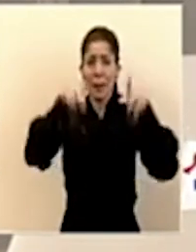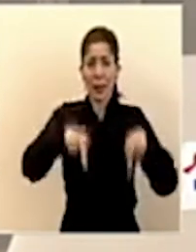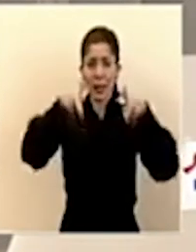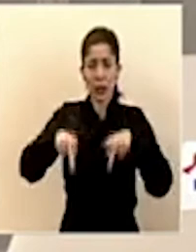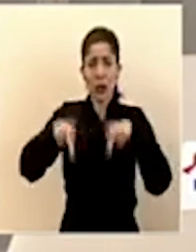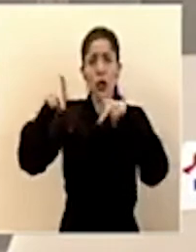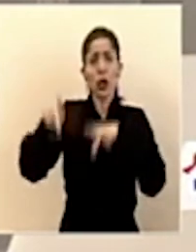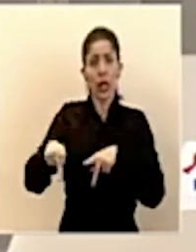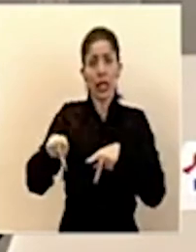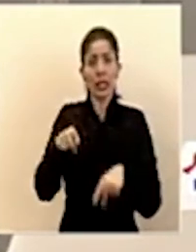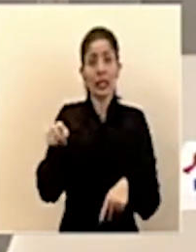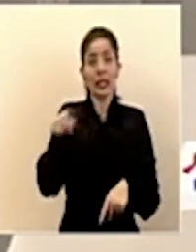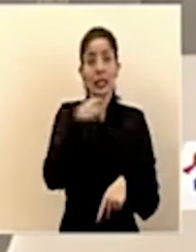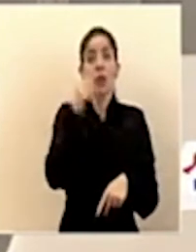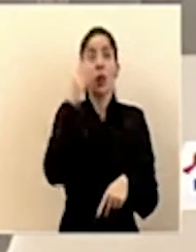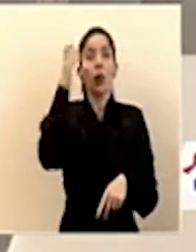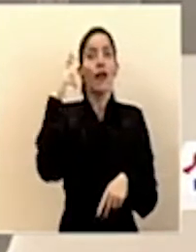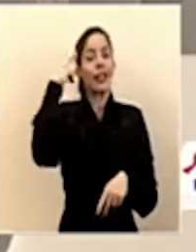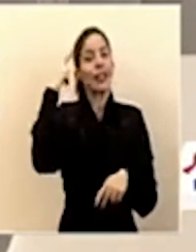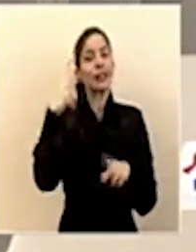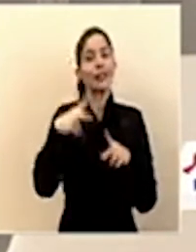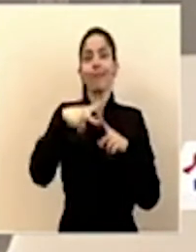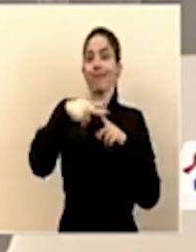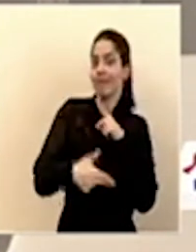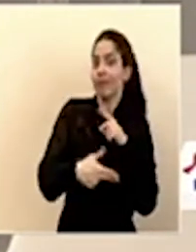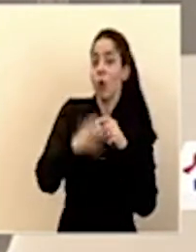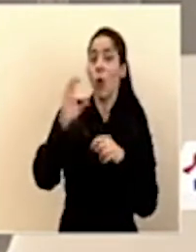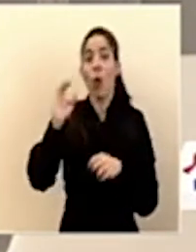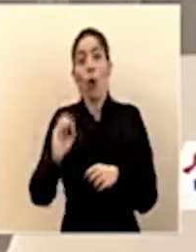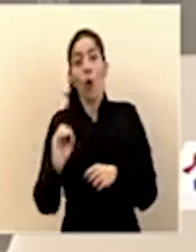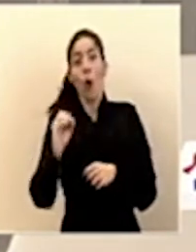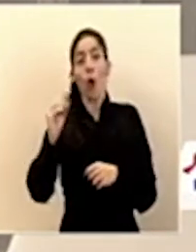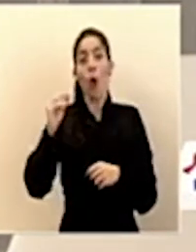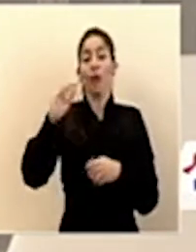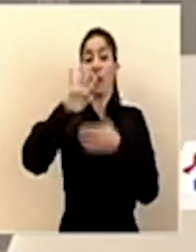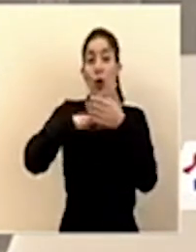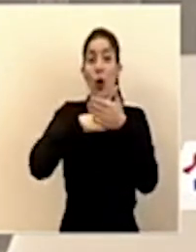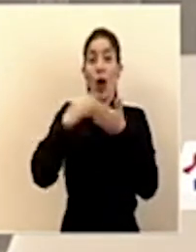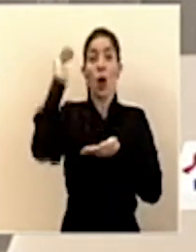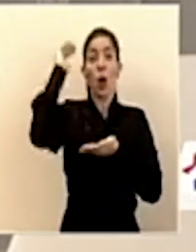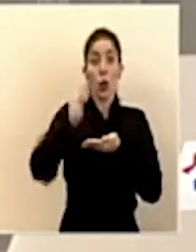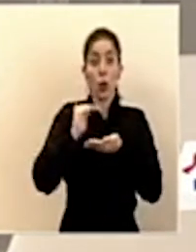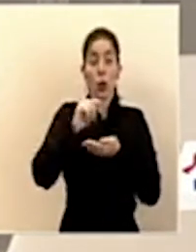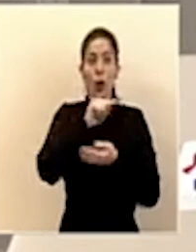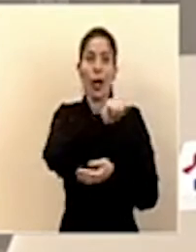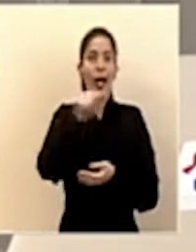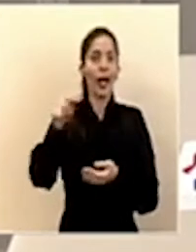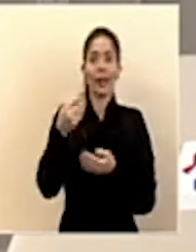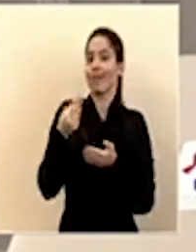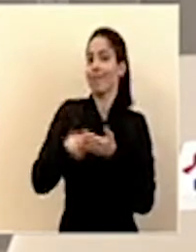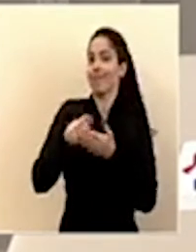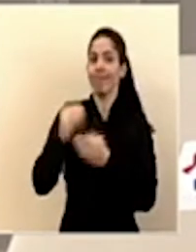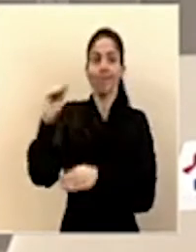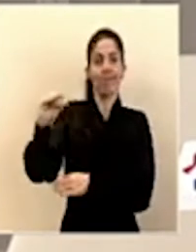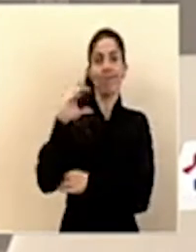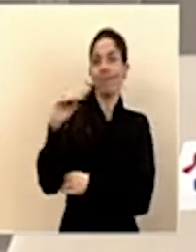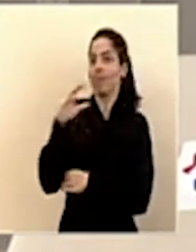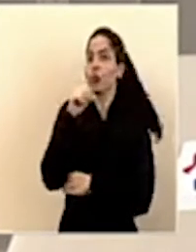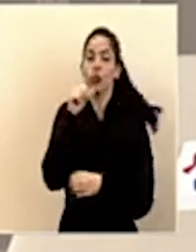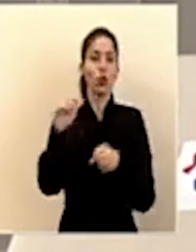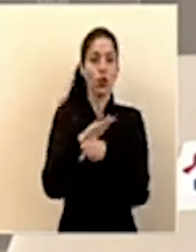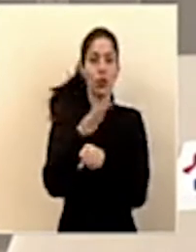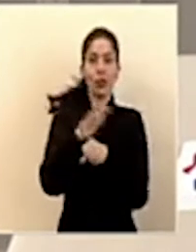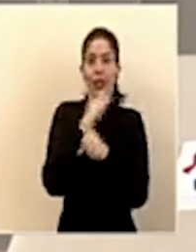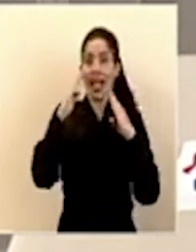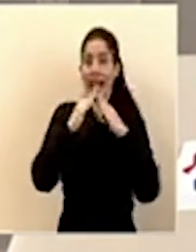que, porque están desempleadas o porque se ha reducido su jornada, no están teniendo ingresos para sus hogares.